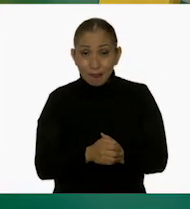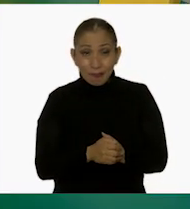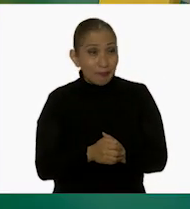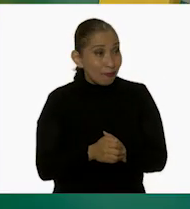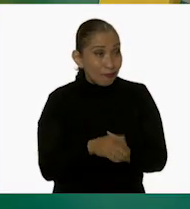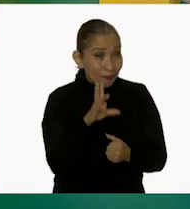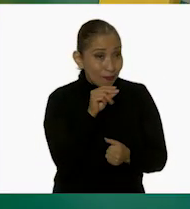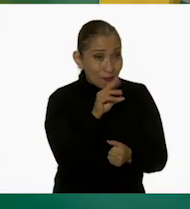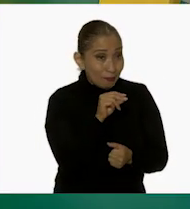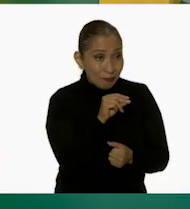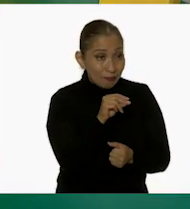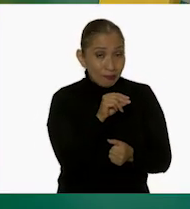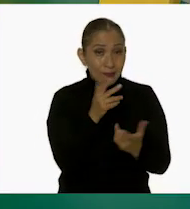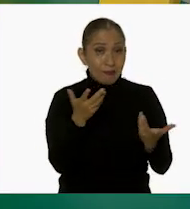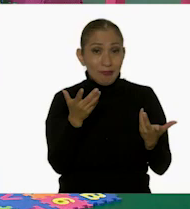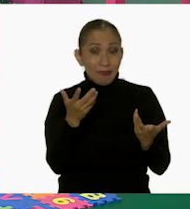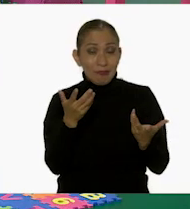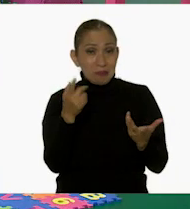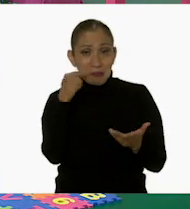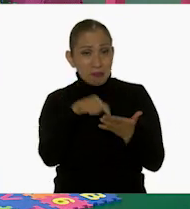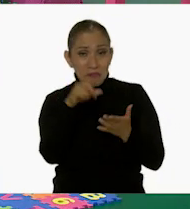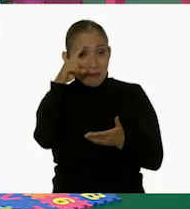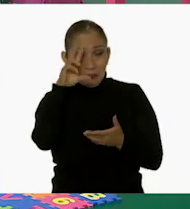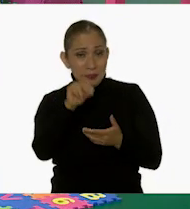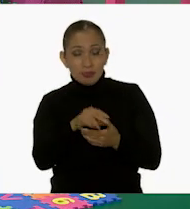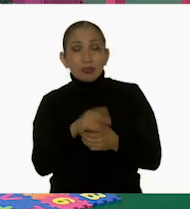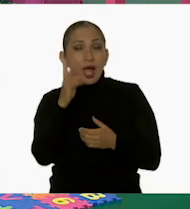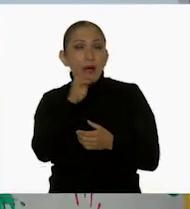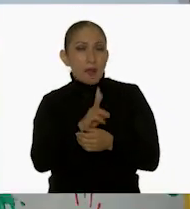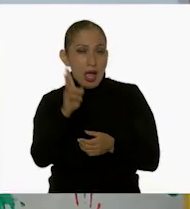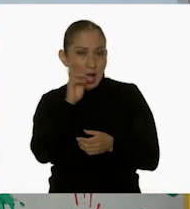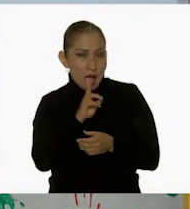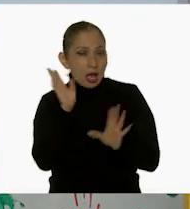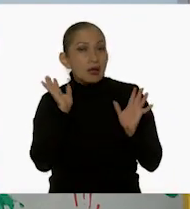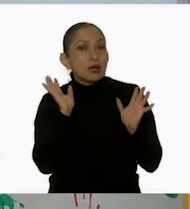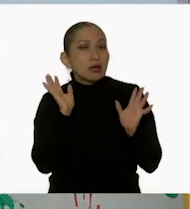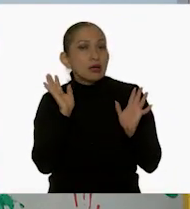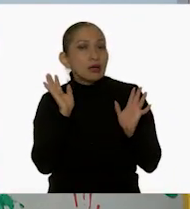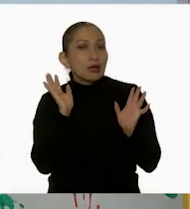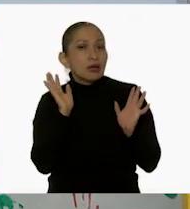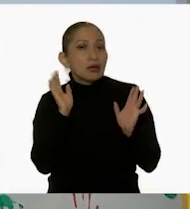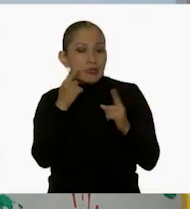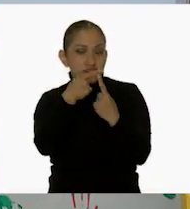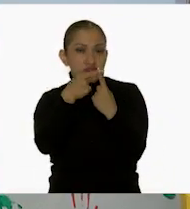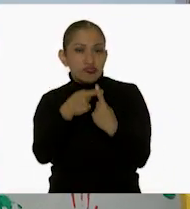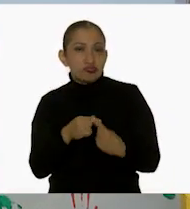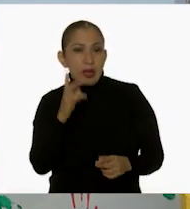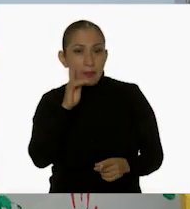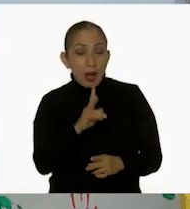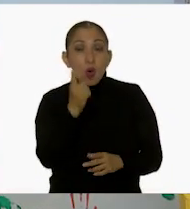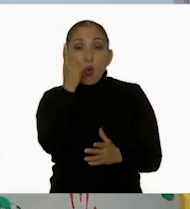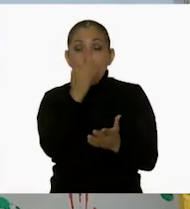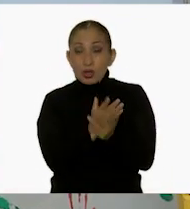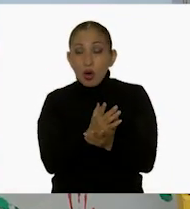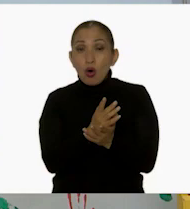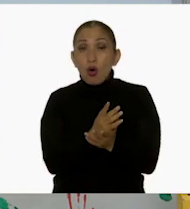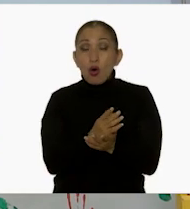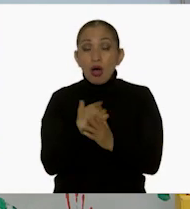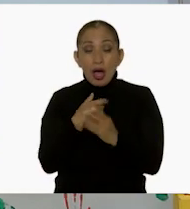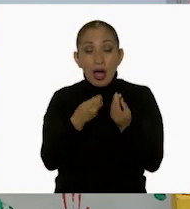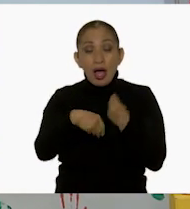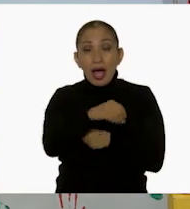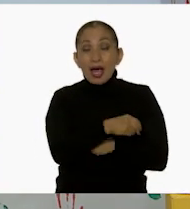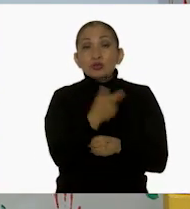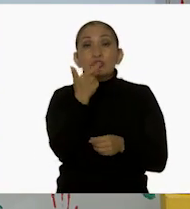No, ¿verdad? No. No, maestra, creemos que no. No, pero tenemos que hacer las operaciones. A ver, sí, tenemos que Muy bien. Únicamente vas a ocupar de tu dinero